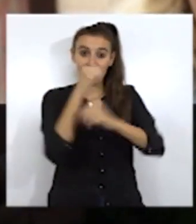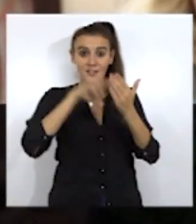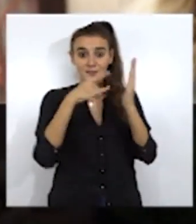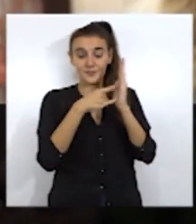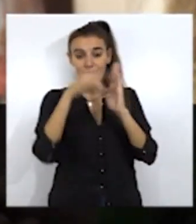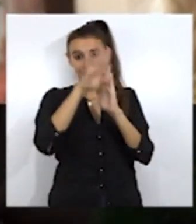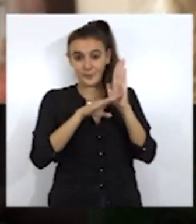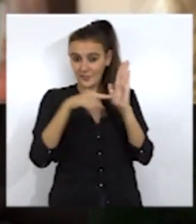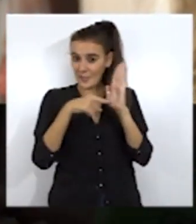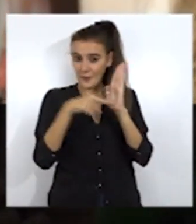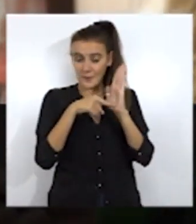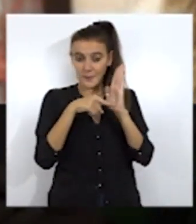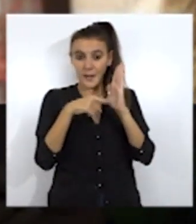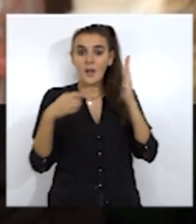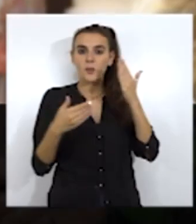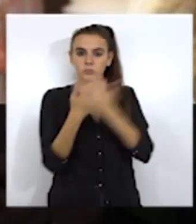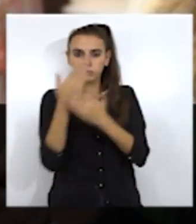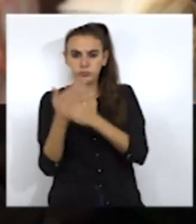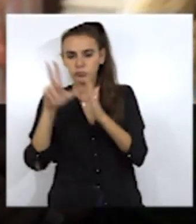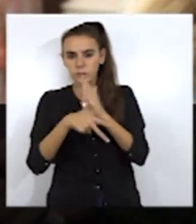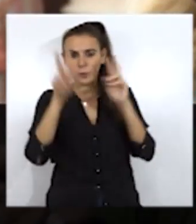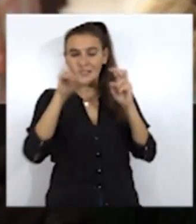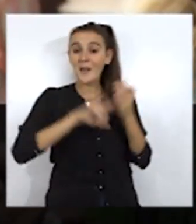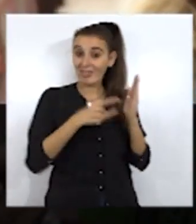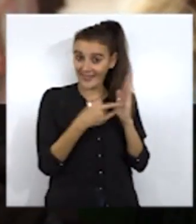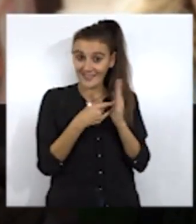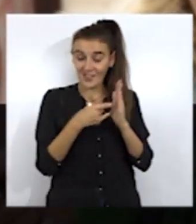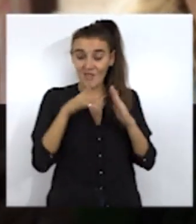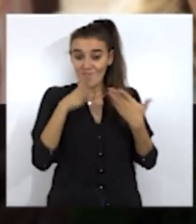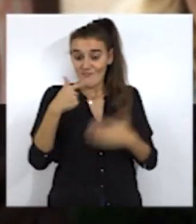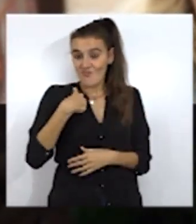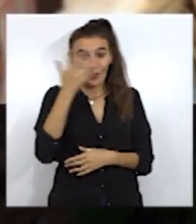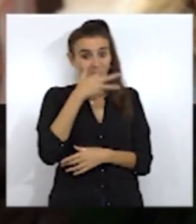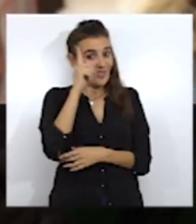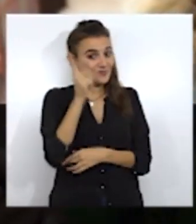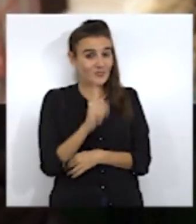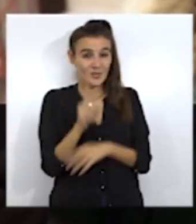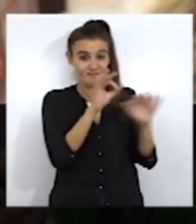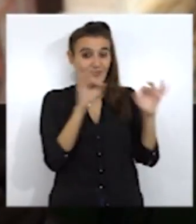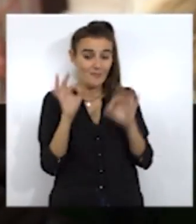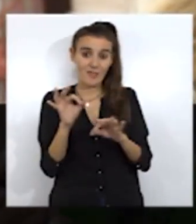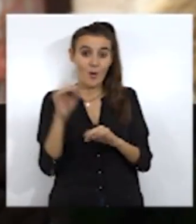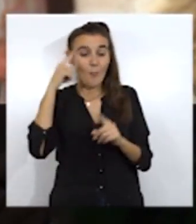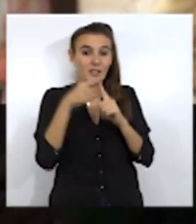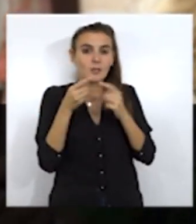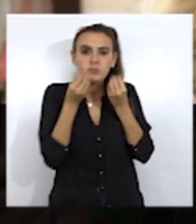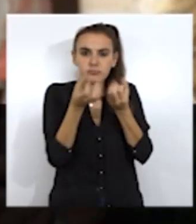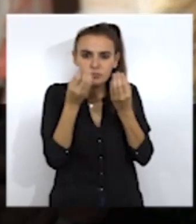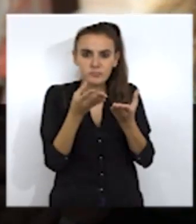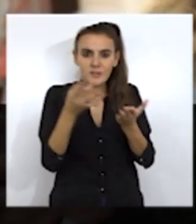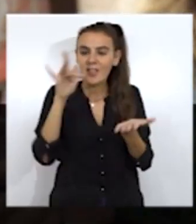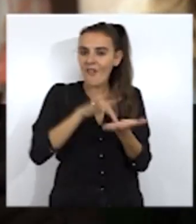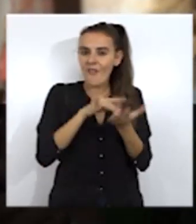un poco la planificación de la empresa y los días que tardan, porque ya este es un tema técnico en el que yo no tengo conocimientos específicos, como para decir,